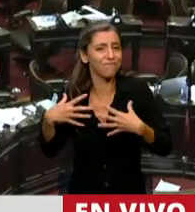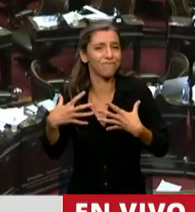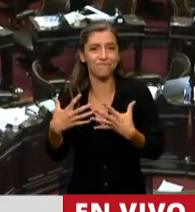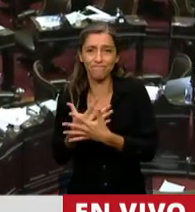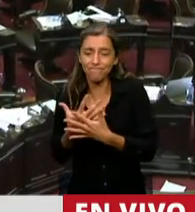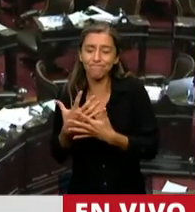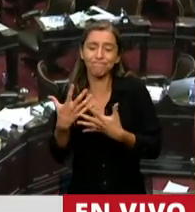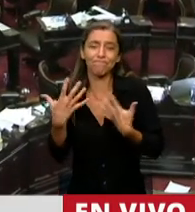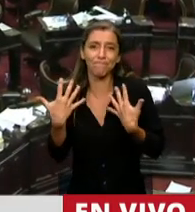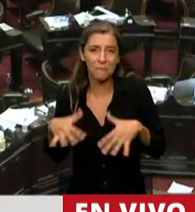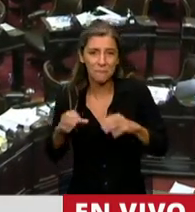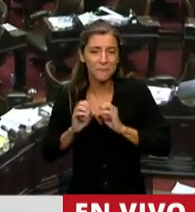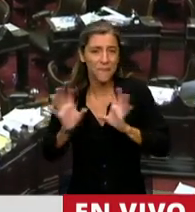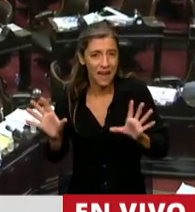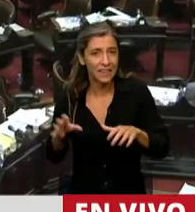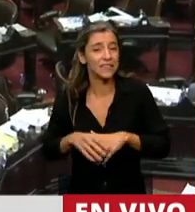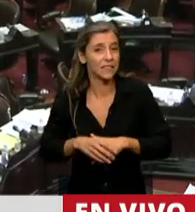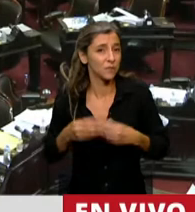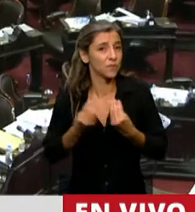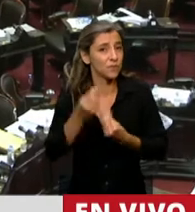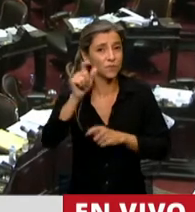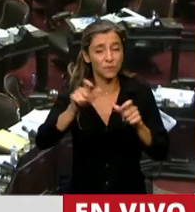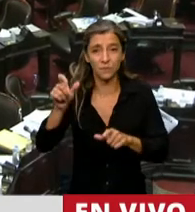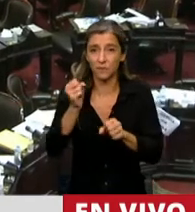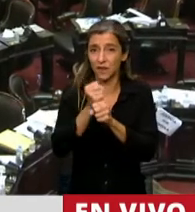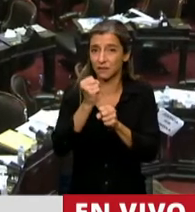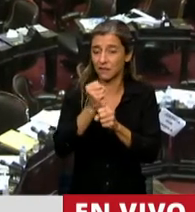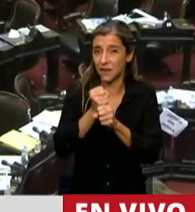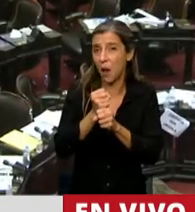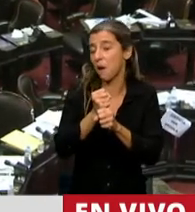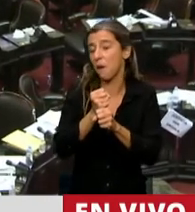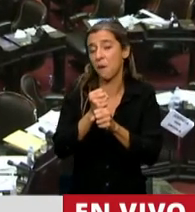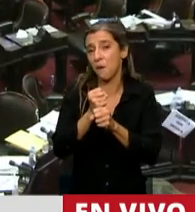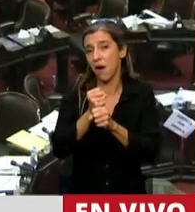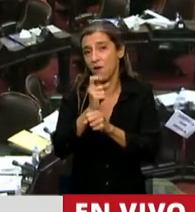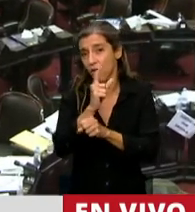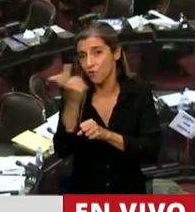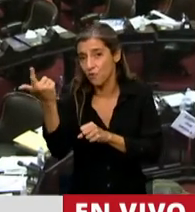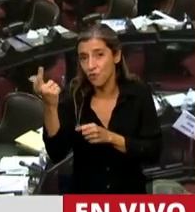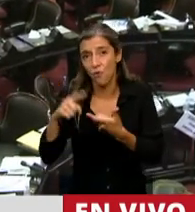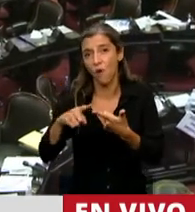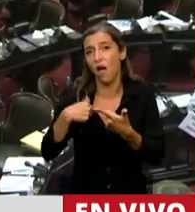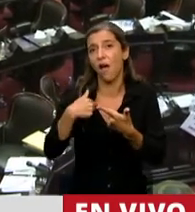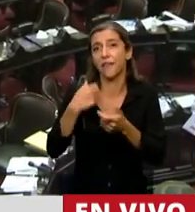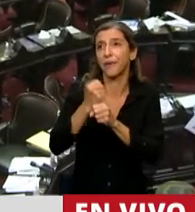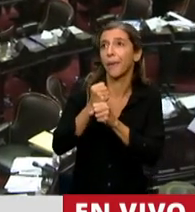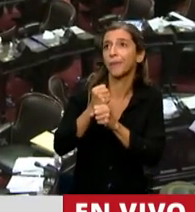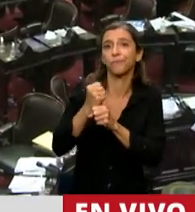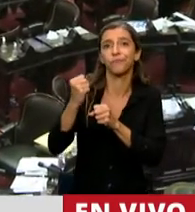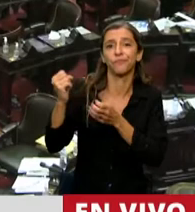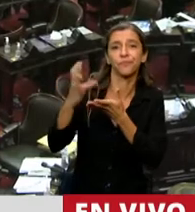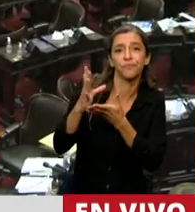Y mucha gente ha perdido su trabajo, mucha gente está precarizada en su trabajo,